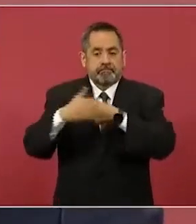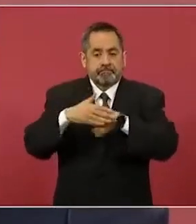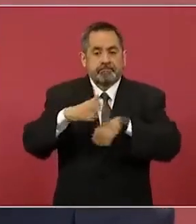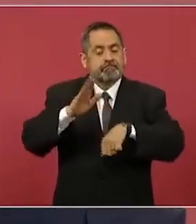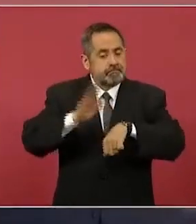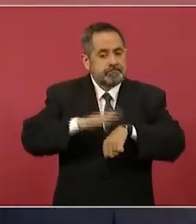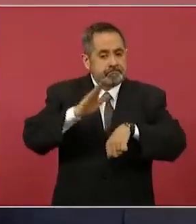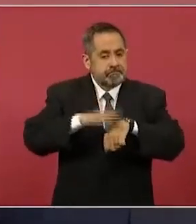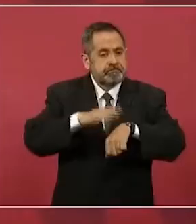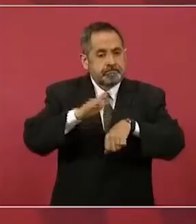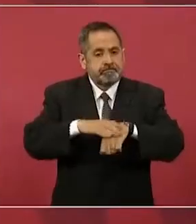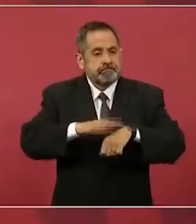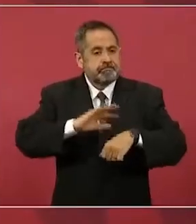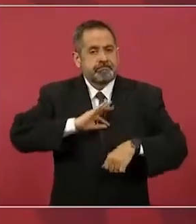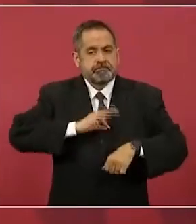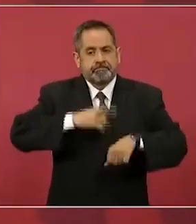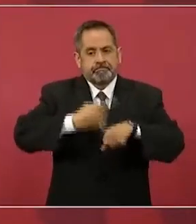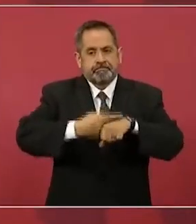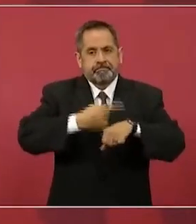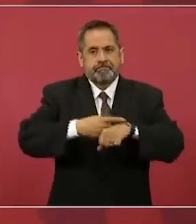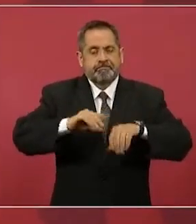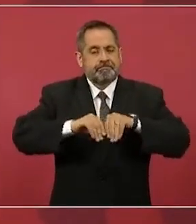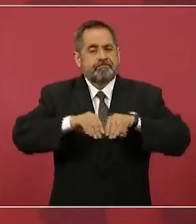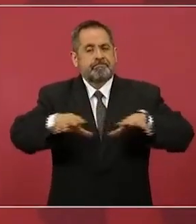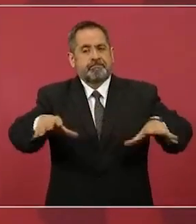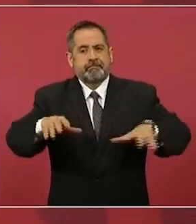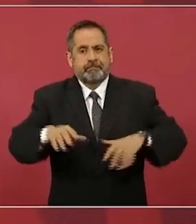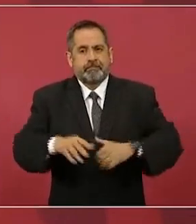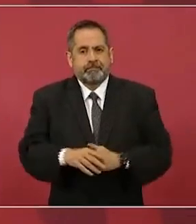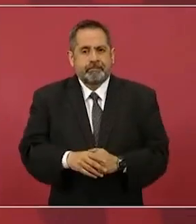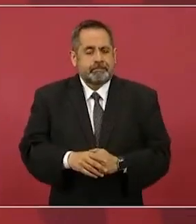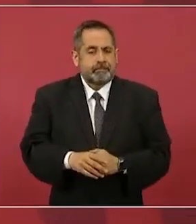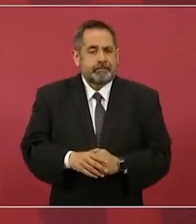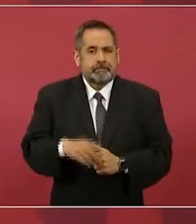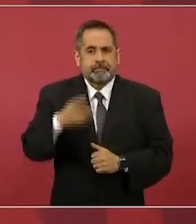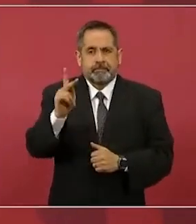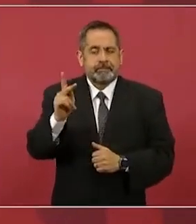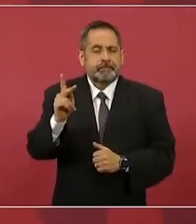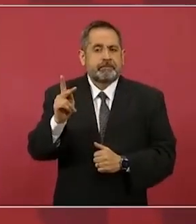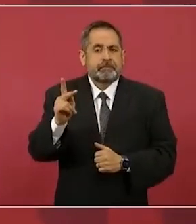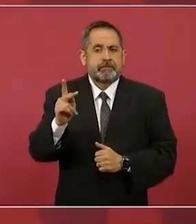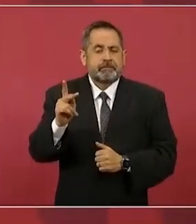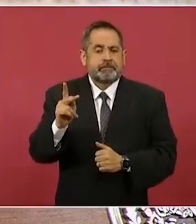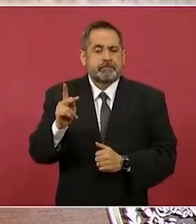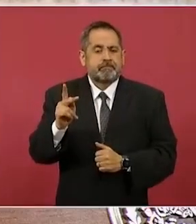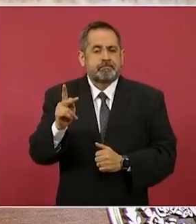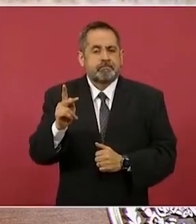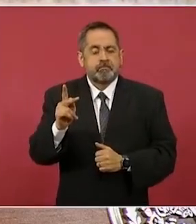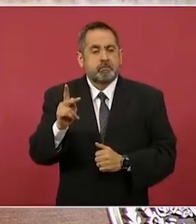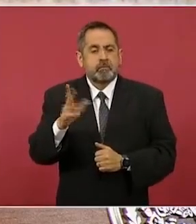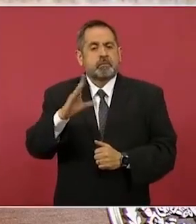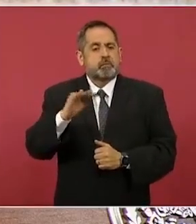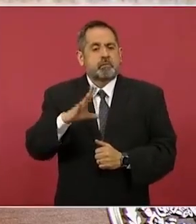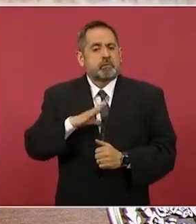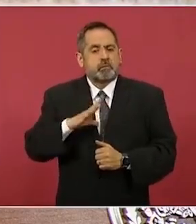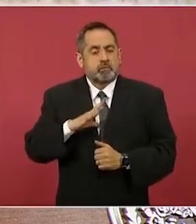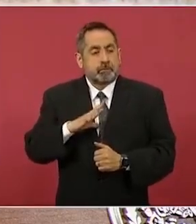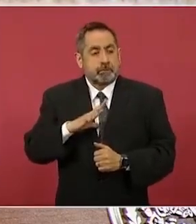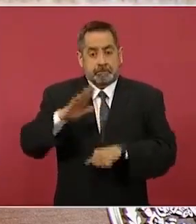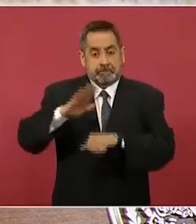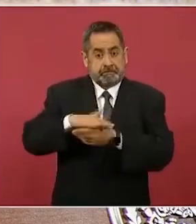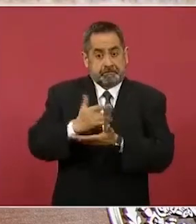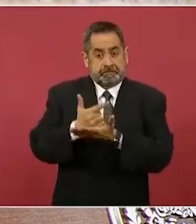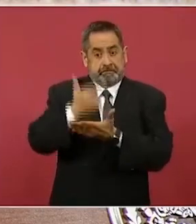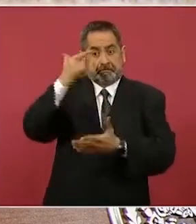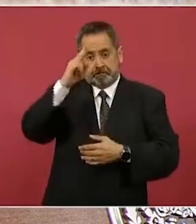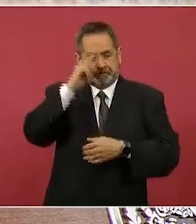pero no está afectando, no tiene la gravedad